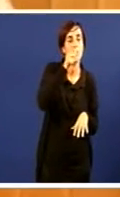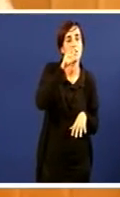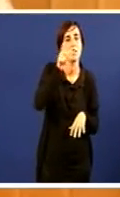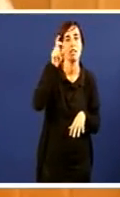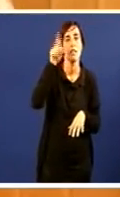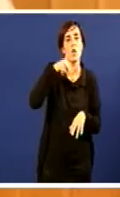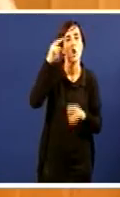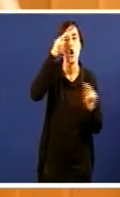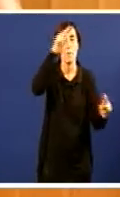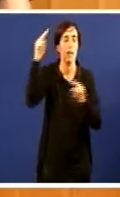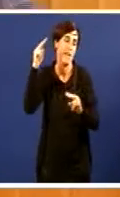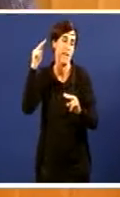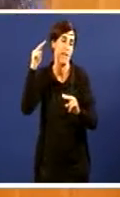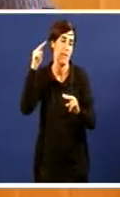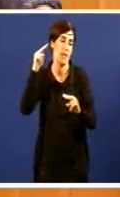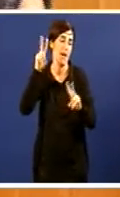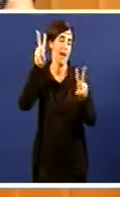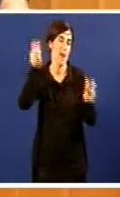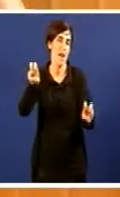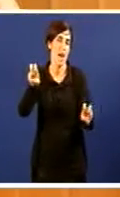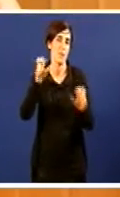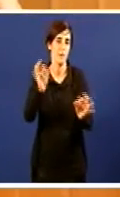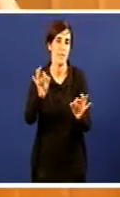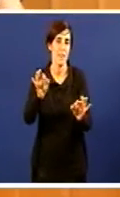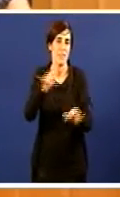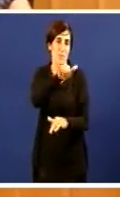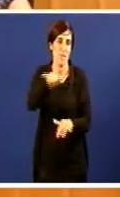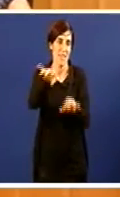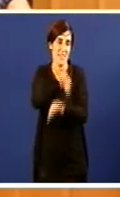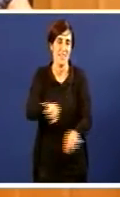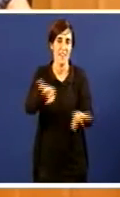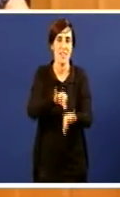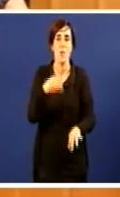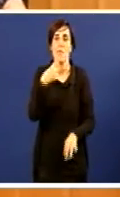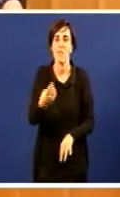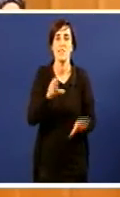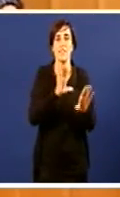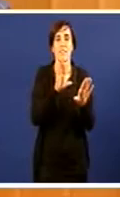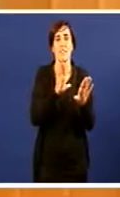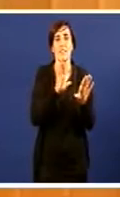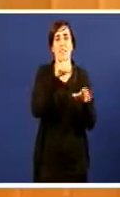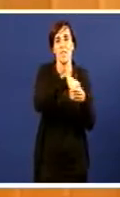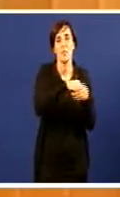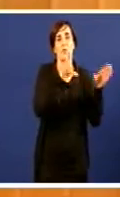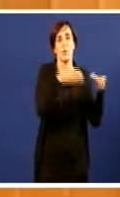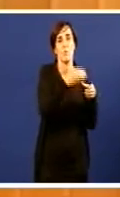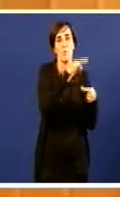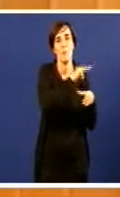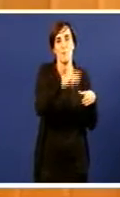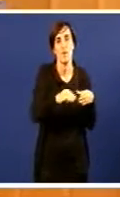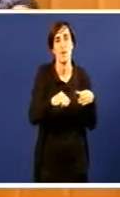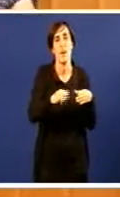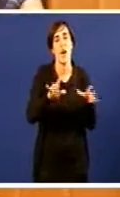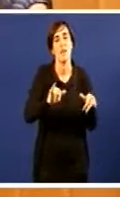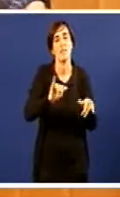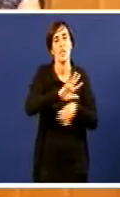de homenaxe a verdade e a non manipulación e vou a decir que o Partido Popular, non o Partido Popular, os casos de corrupción son casos